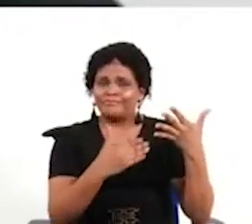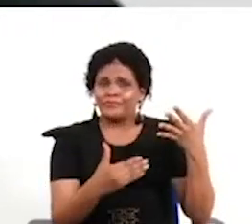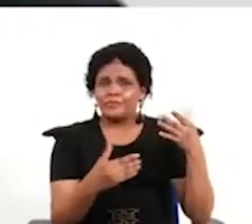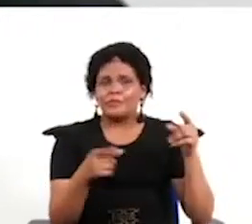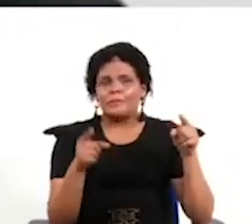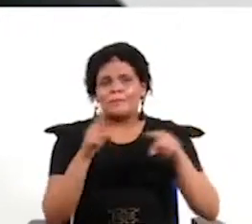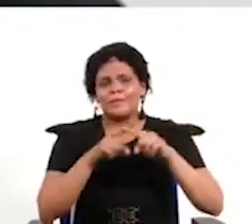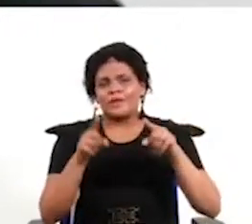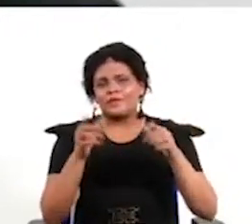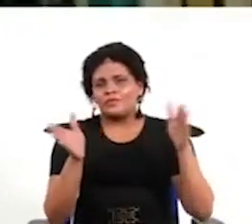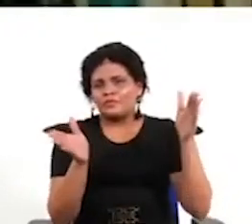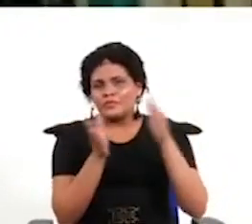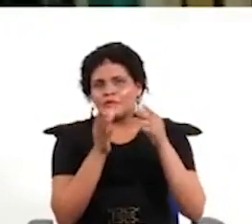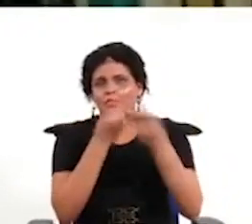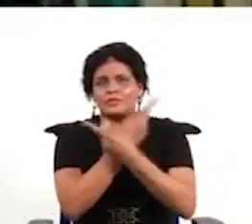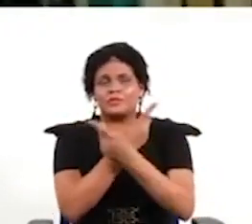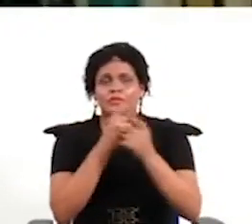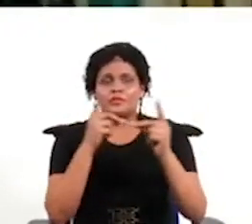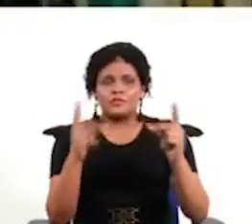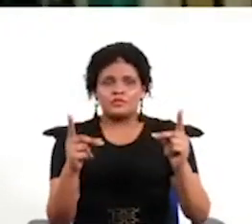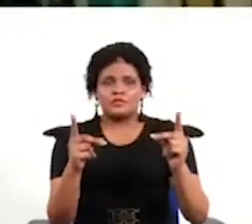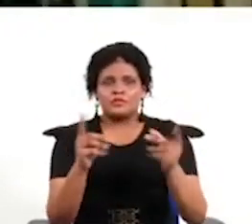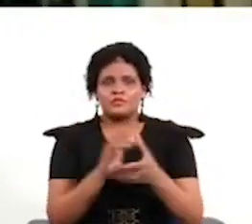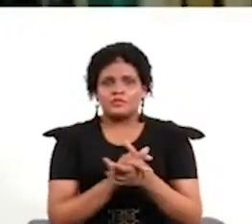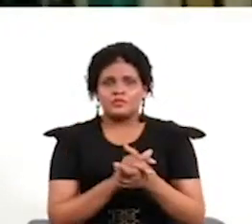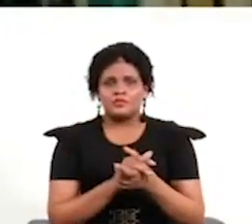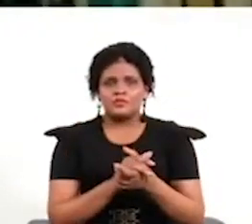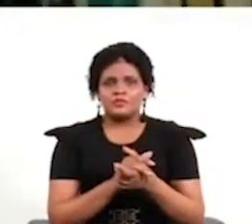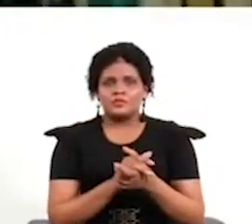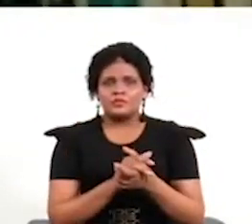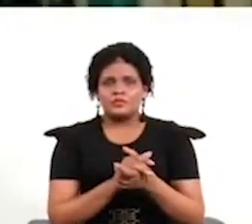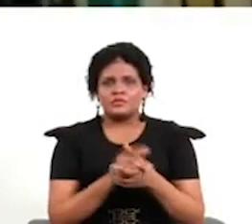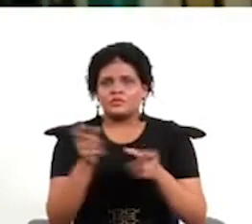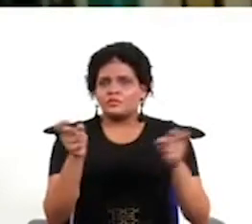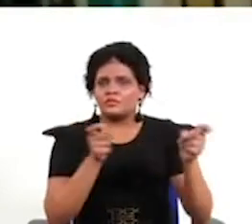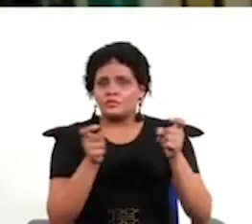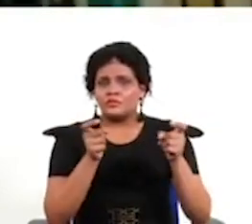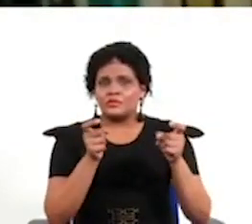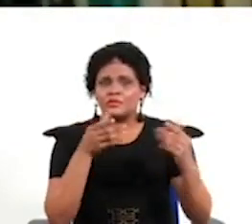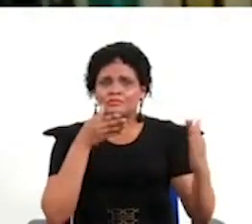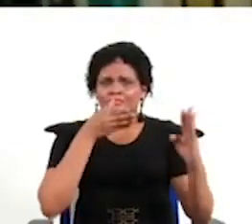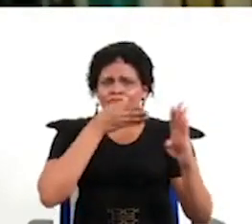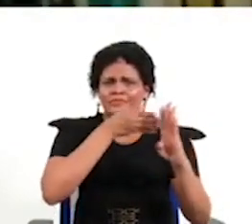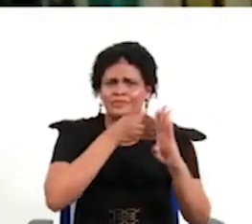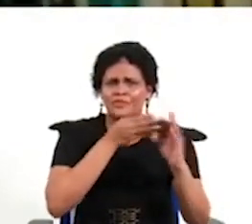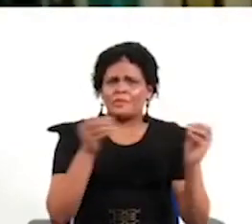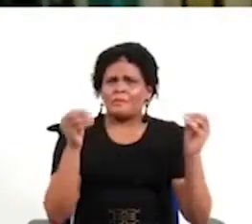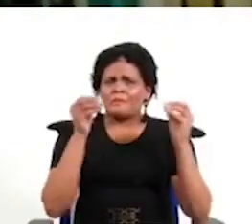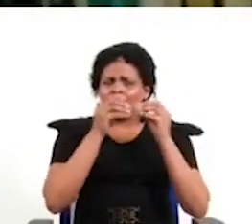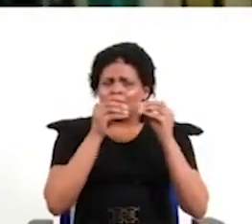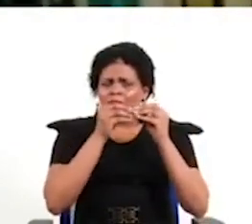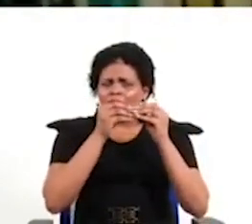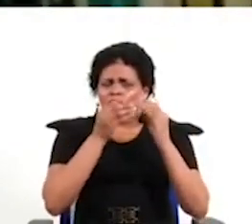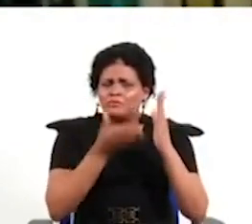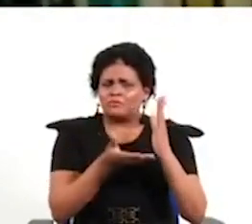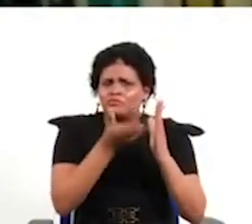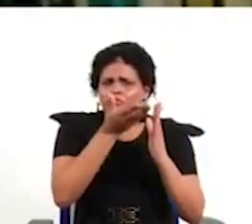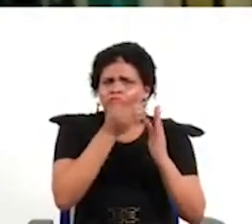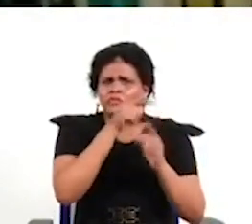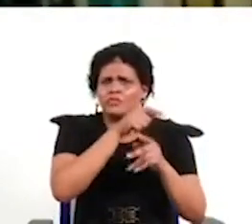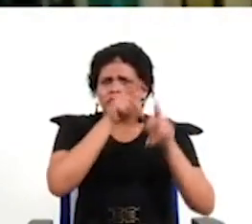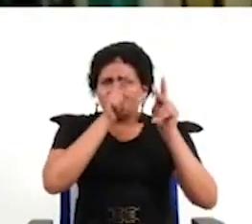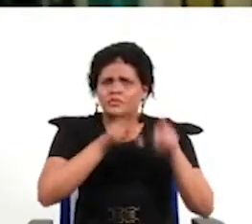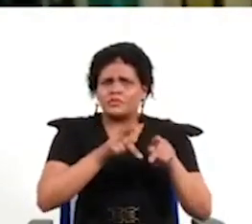espacio como en la democracia directa los mecanismos de democracia directa donde tenemos que realmente trabajar por mejorar los